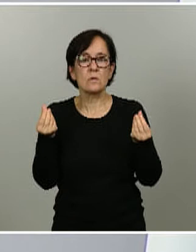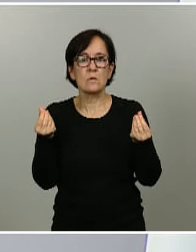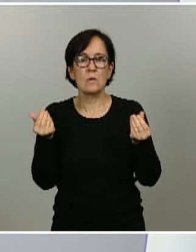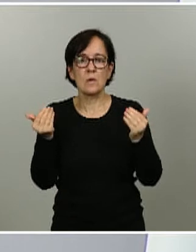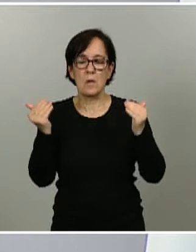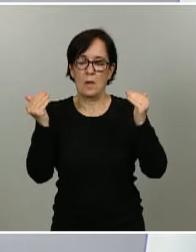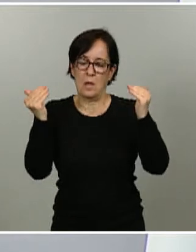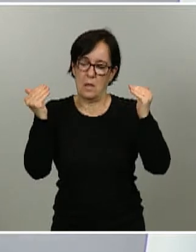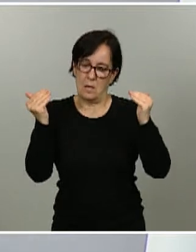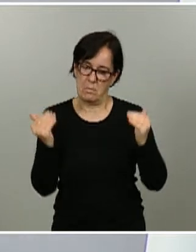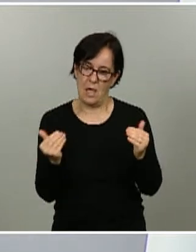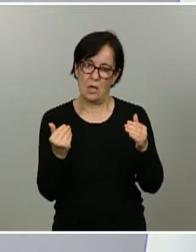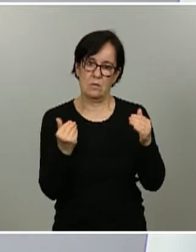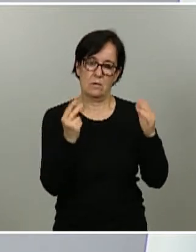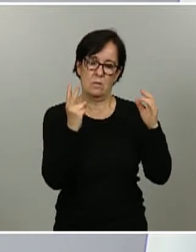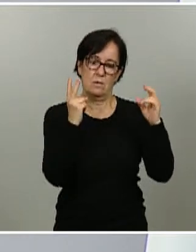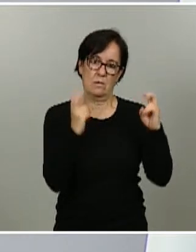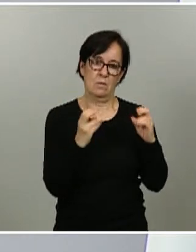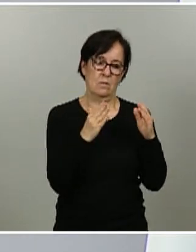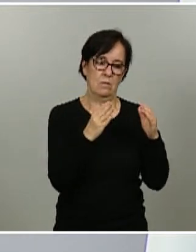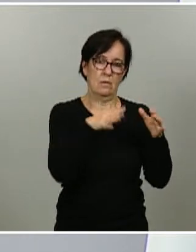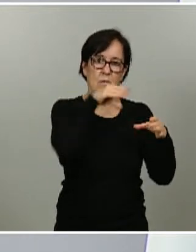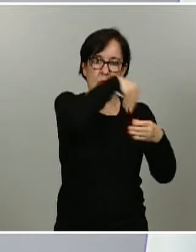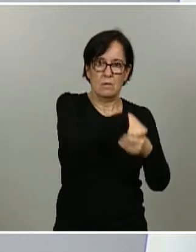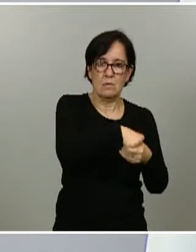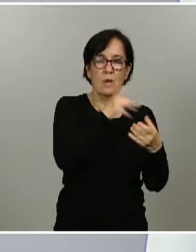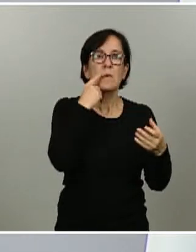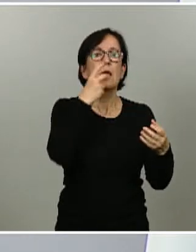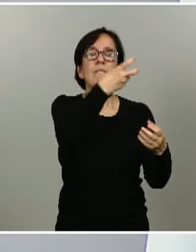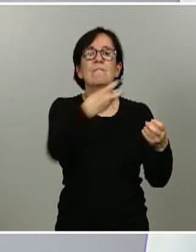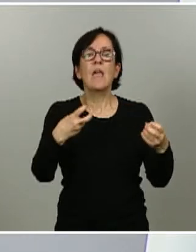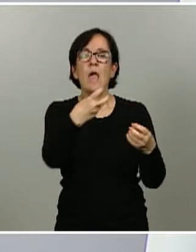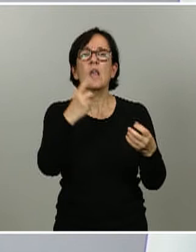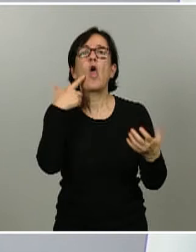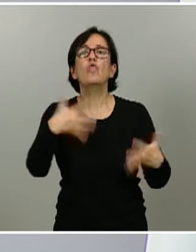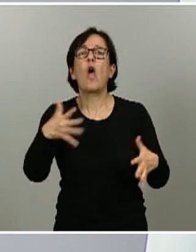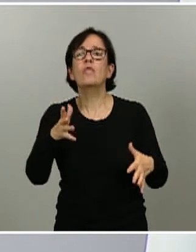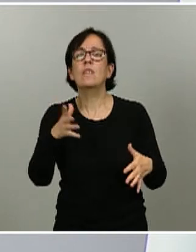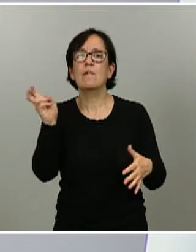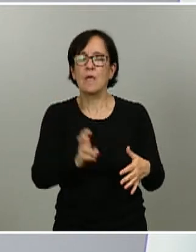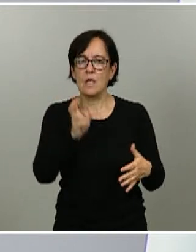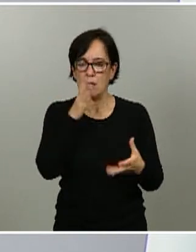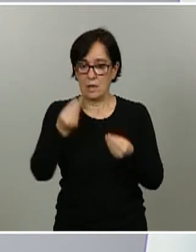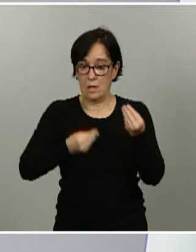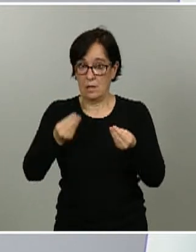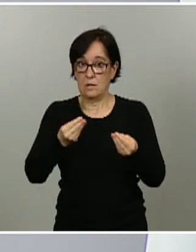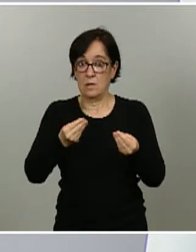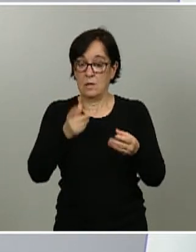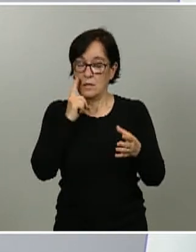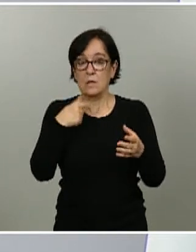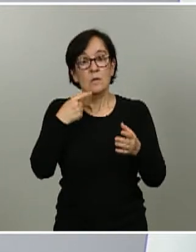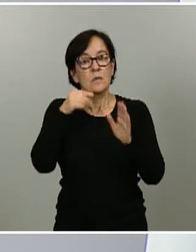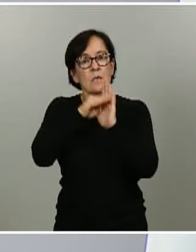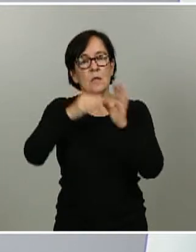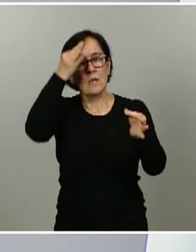cuarentenado como valorar la procedencia de los viajeros vamos a actuar siempre es lo único que le puedo anticipar ahora con criterios de